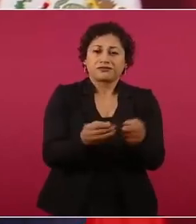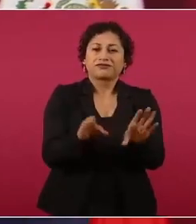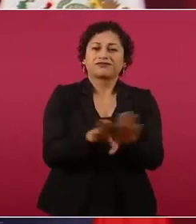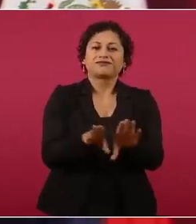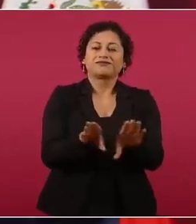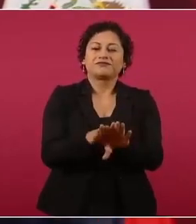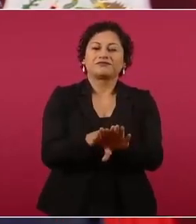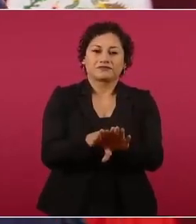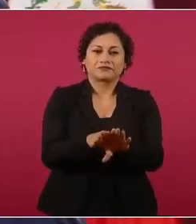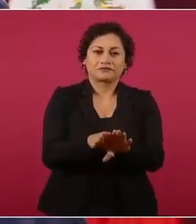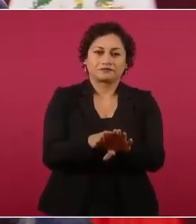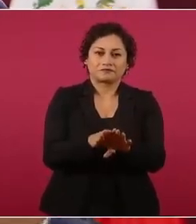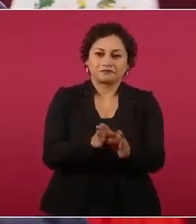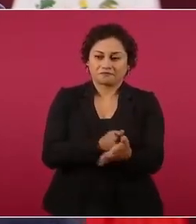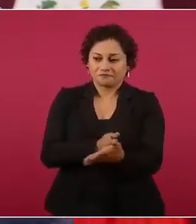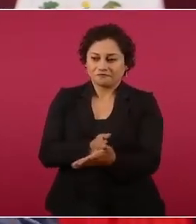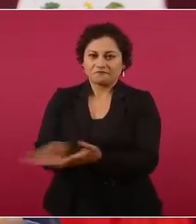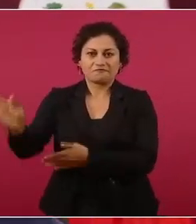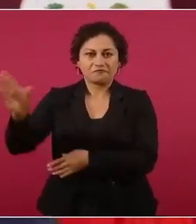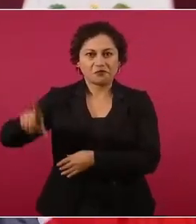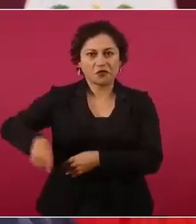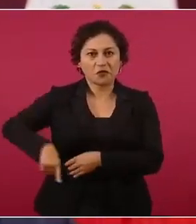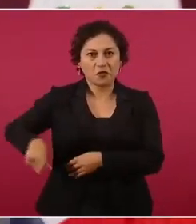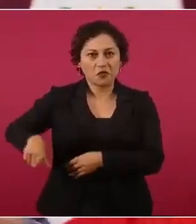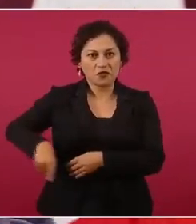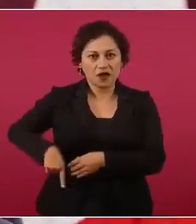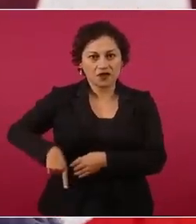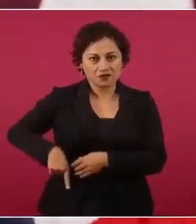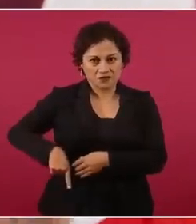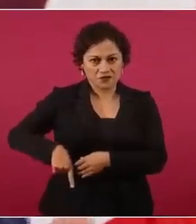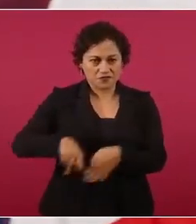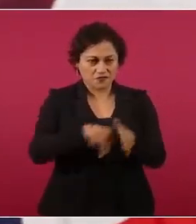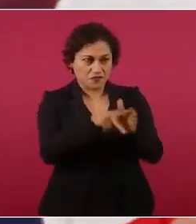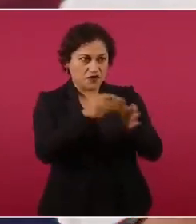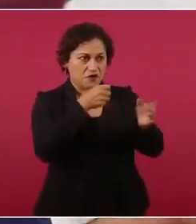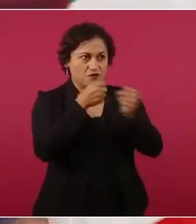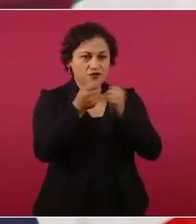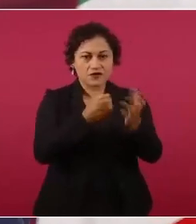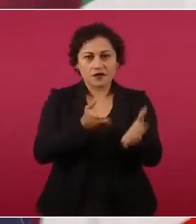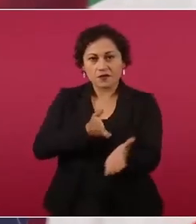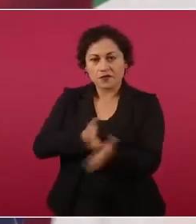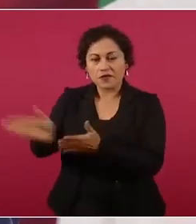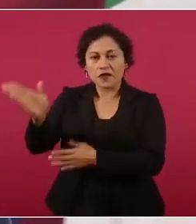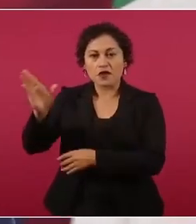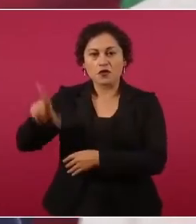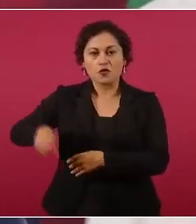también con el gobierno y que recibieran